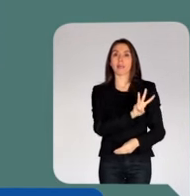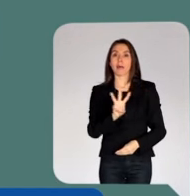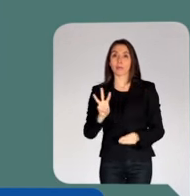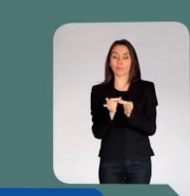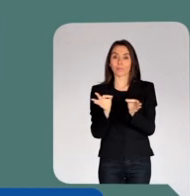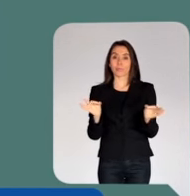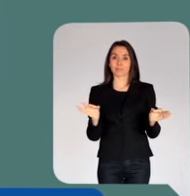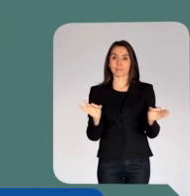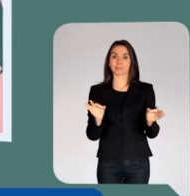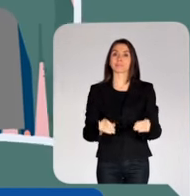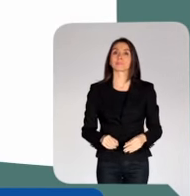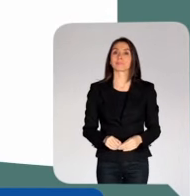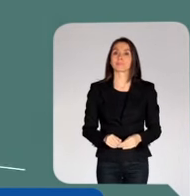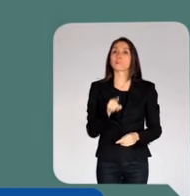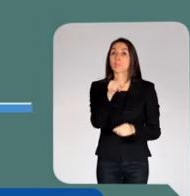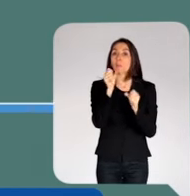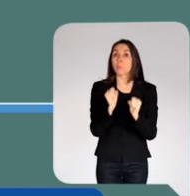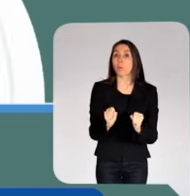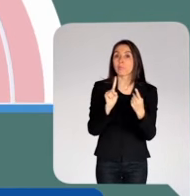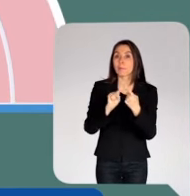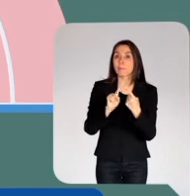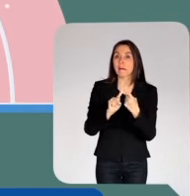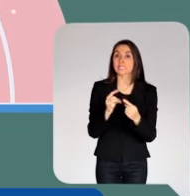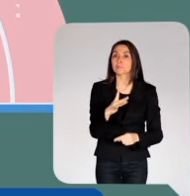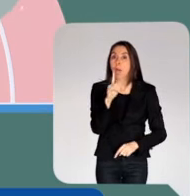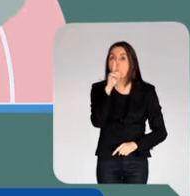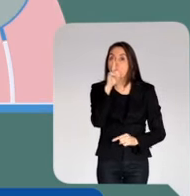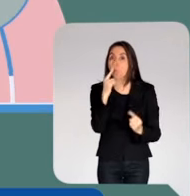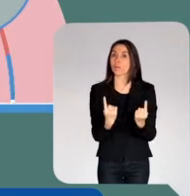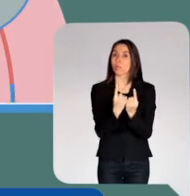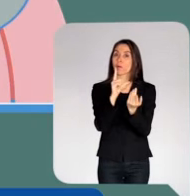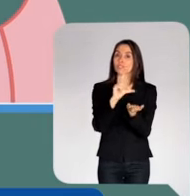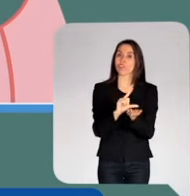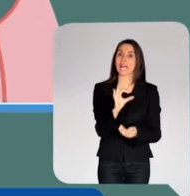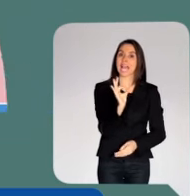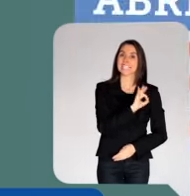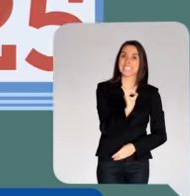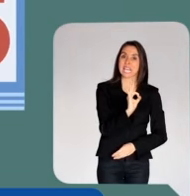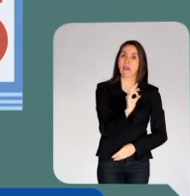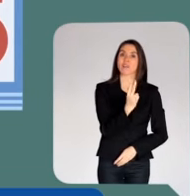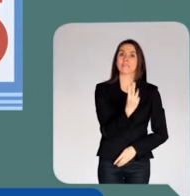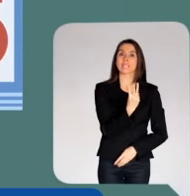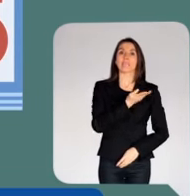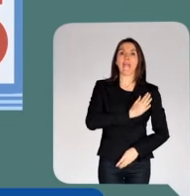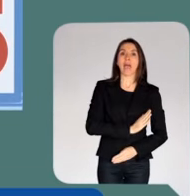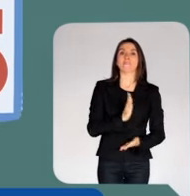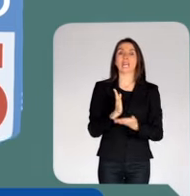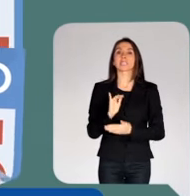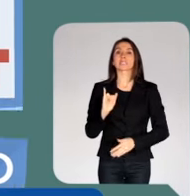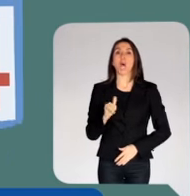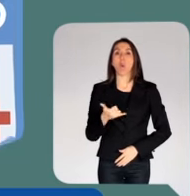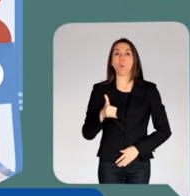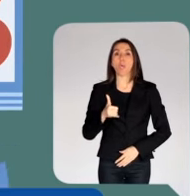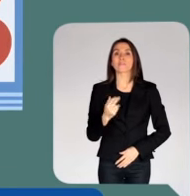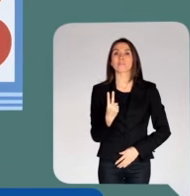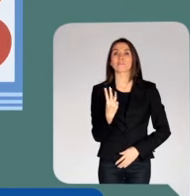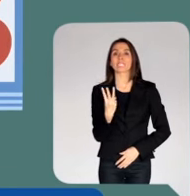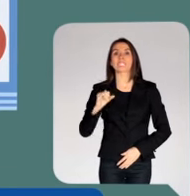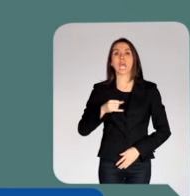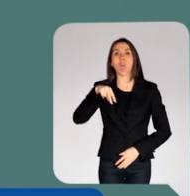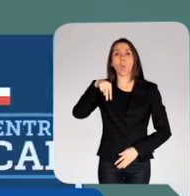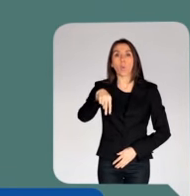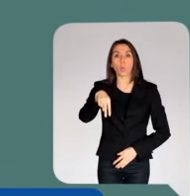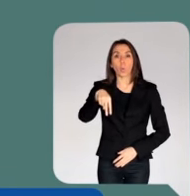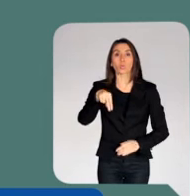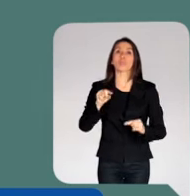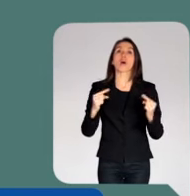unaconstitucionparachile.cl. Podrás participar en un solo encuentro local entre el sábado 23 de abril y el jueves 23 de junio.